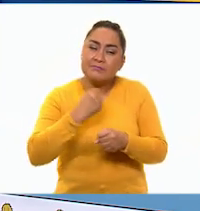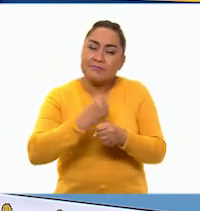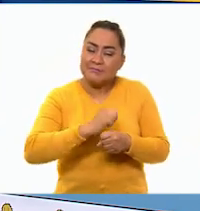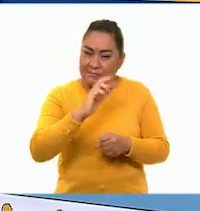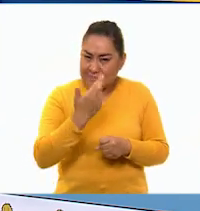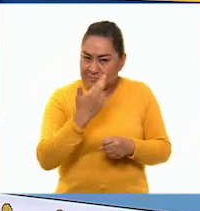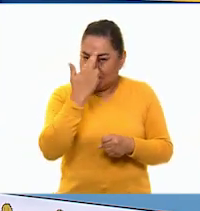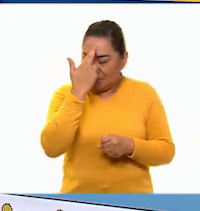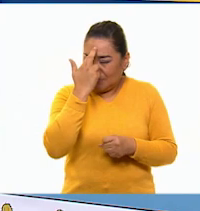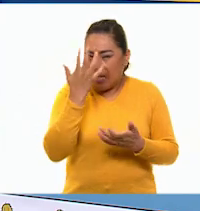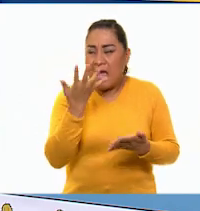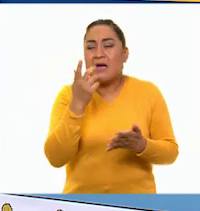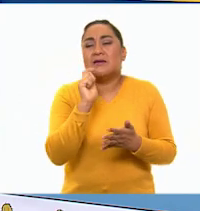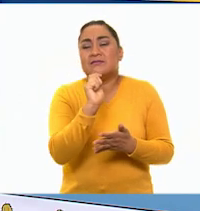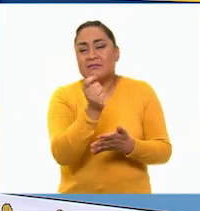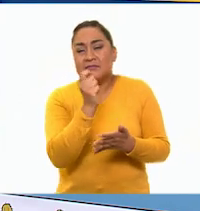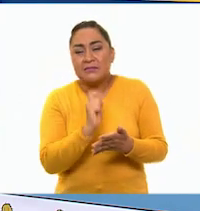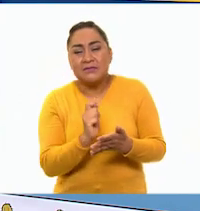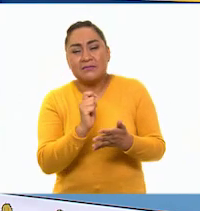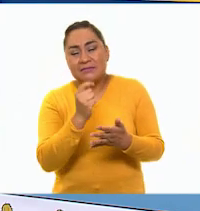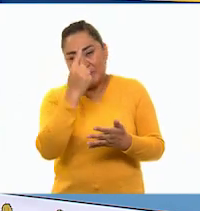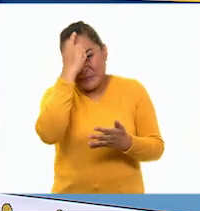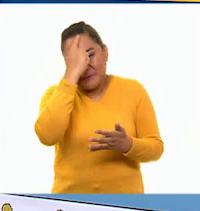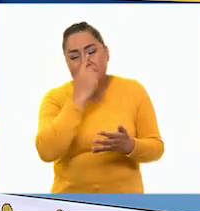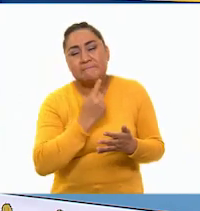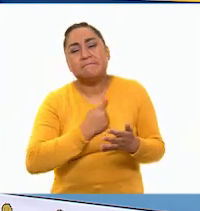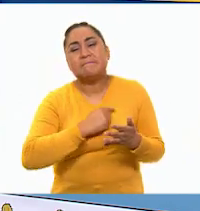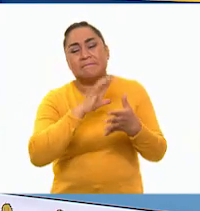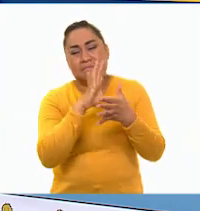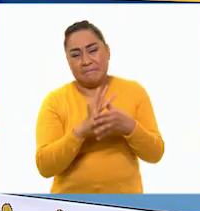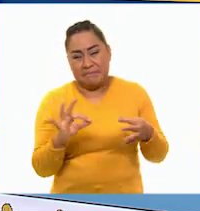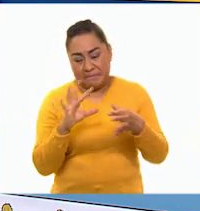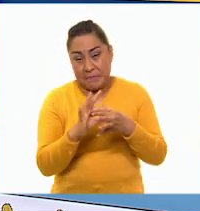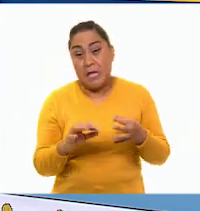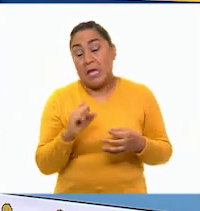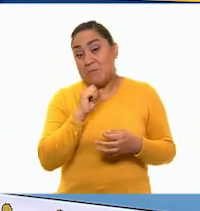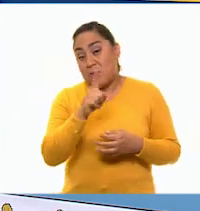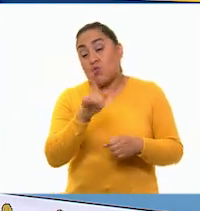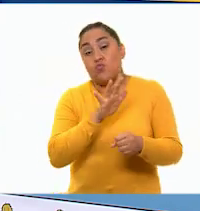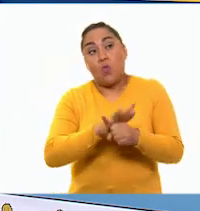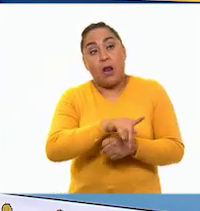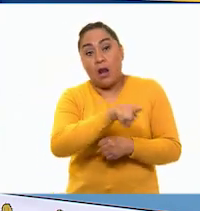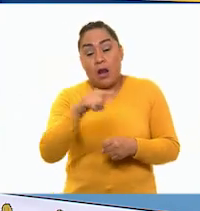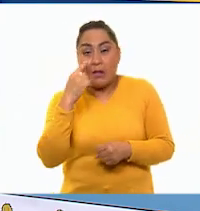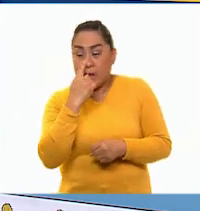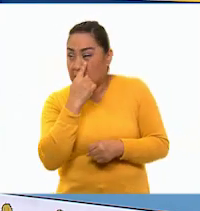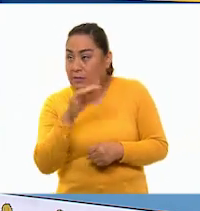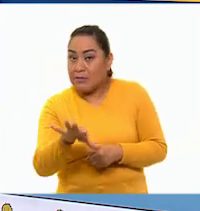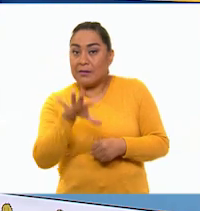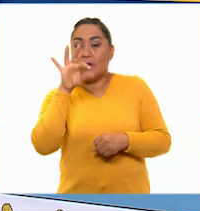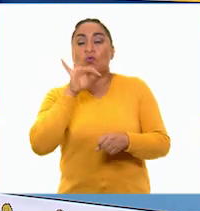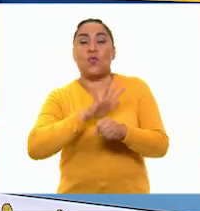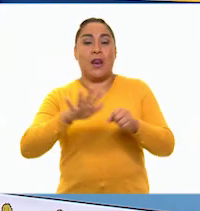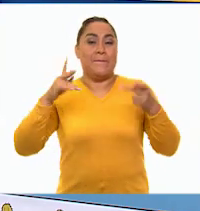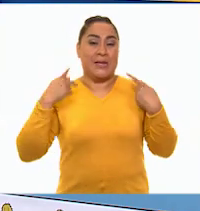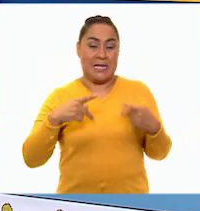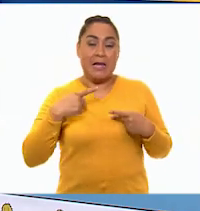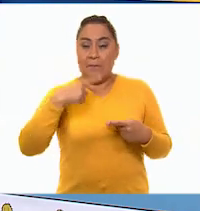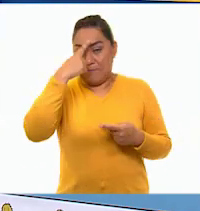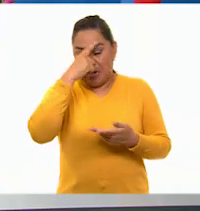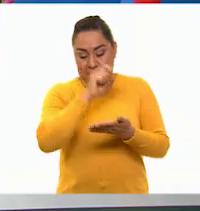descripciones para escribir nuestro propio retrato del personaje que hayamos elegido. Tú,